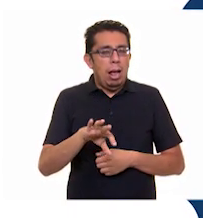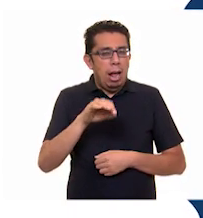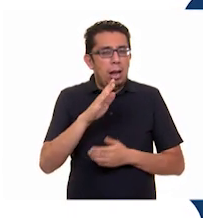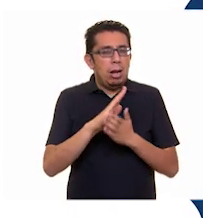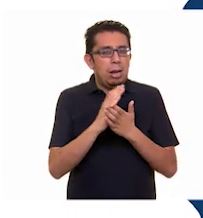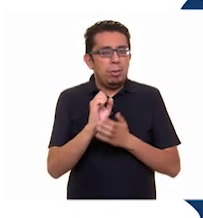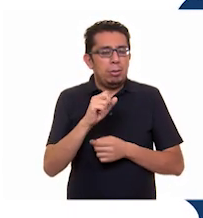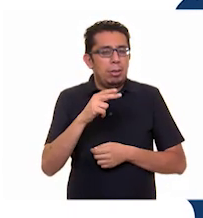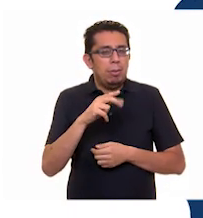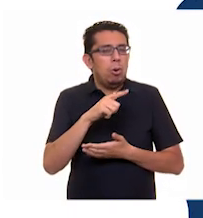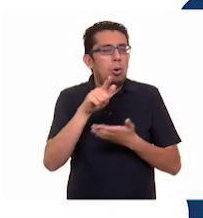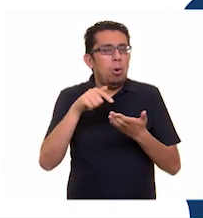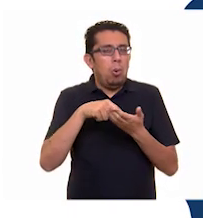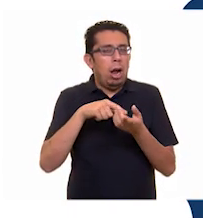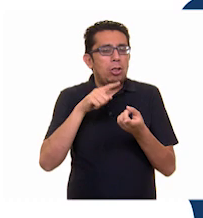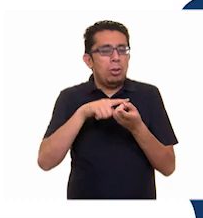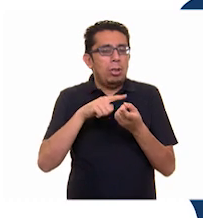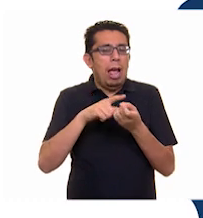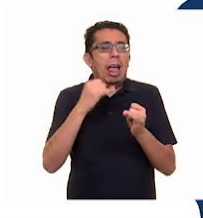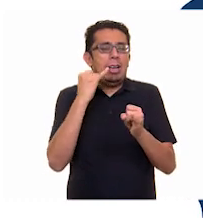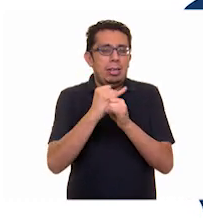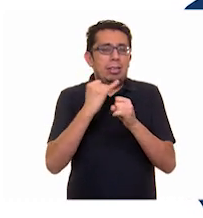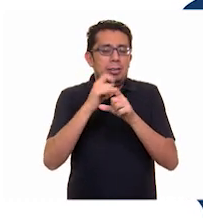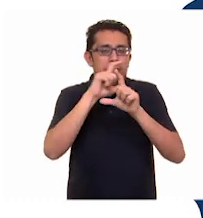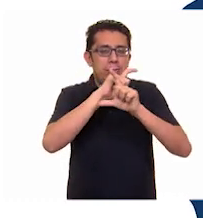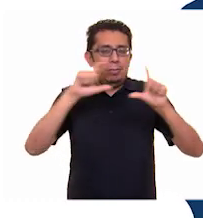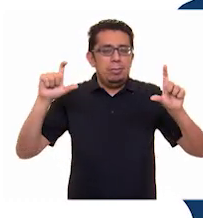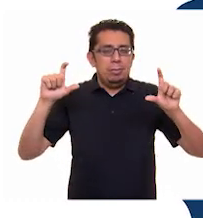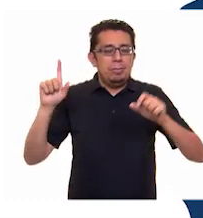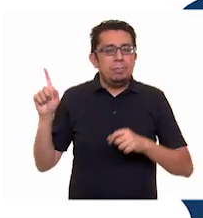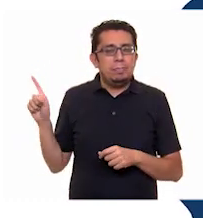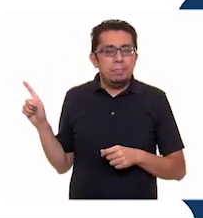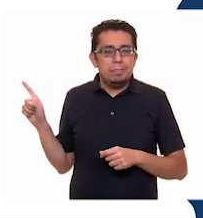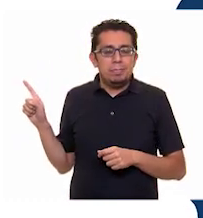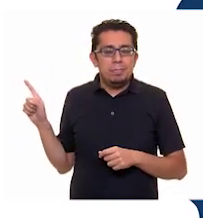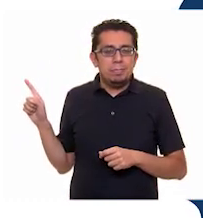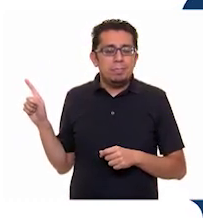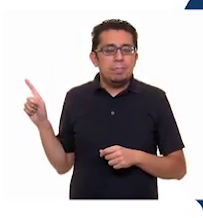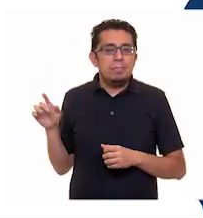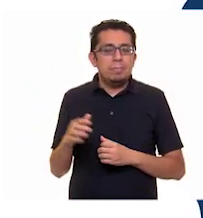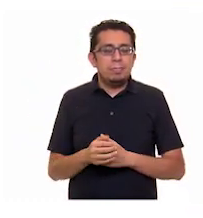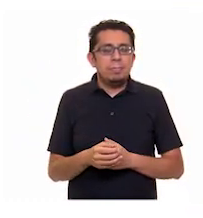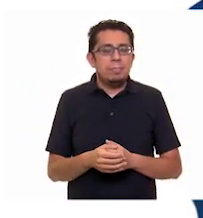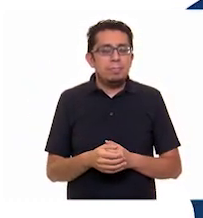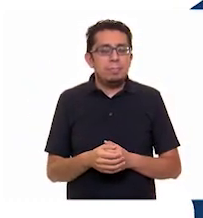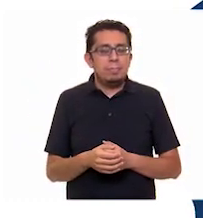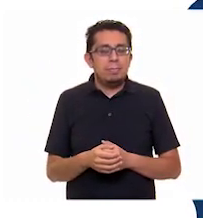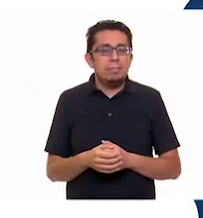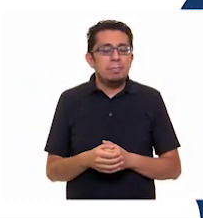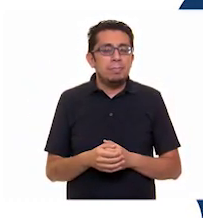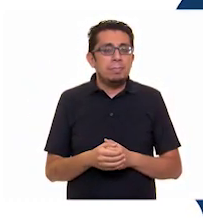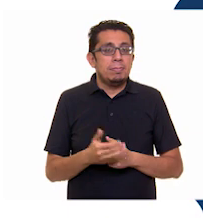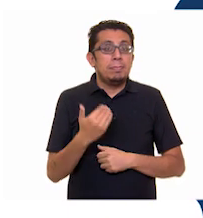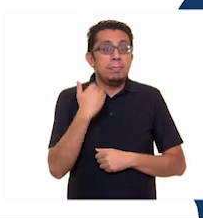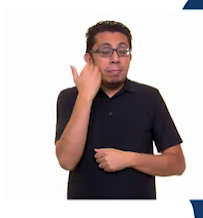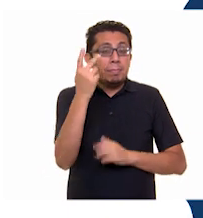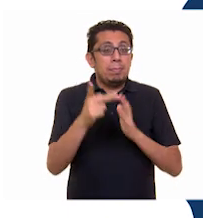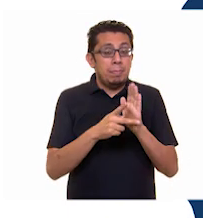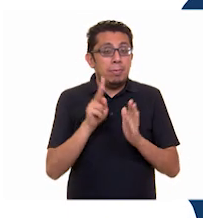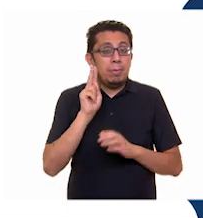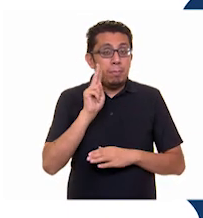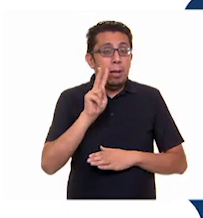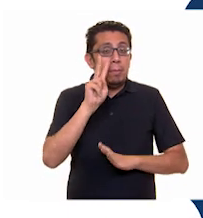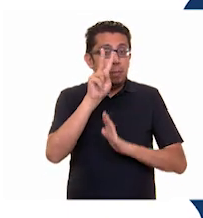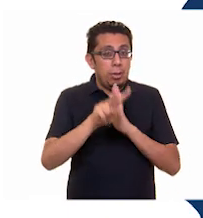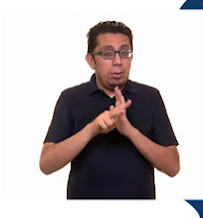libros de texto en la página conalitej.cep.gov.mx. Si quieres volver a ver los